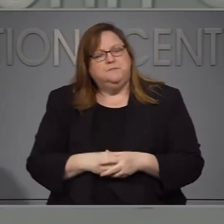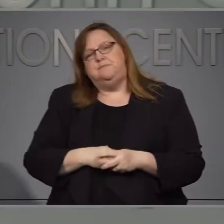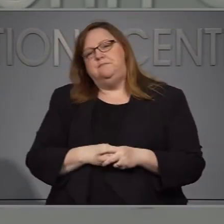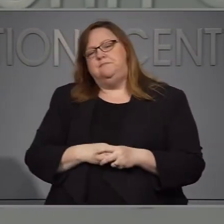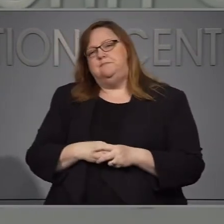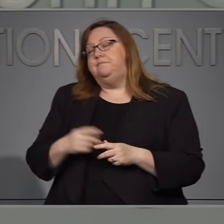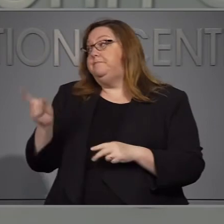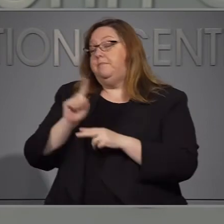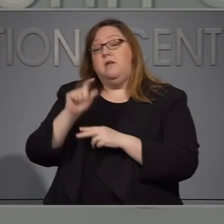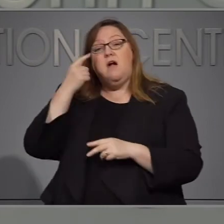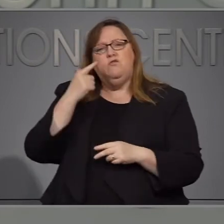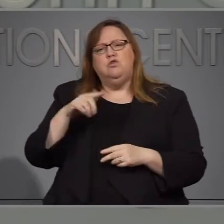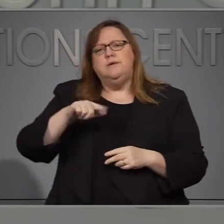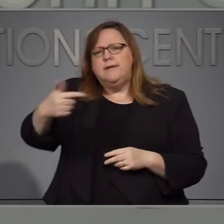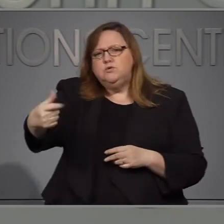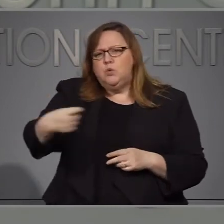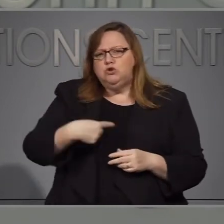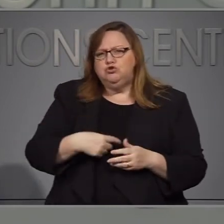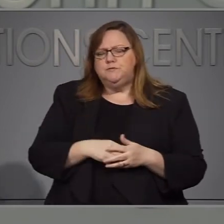por favor.